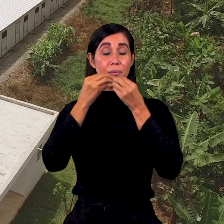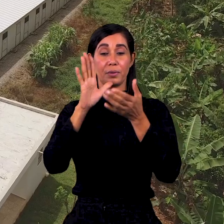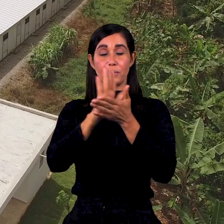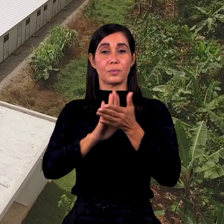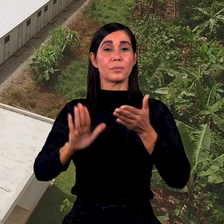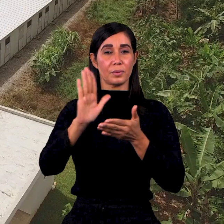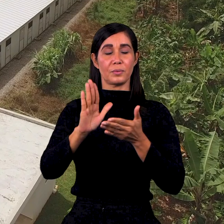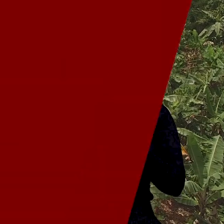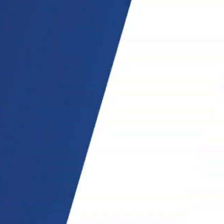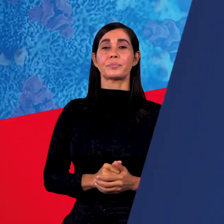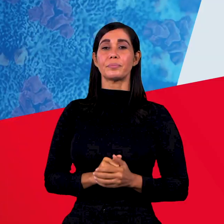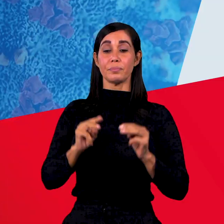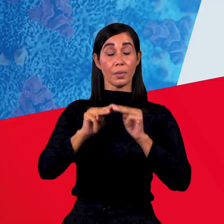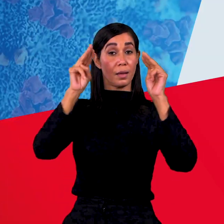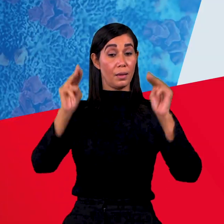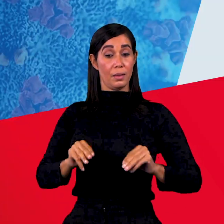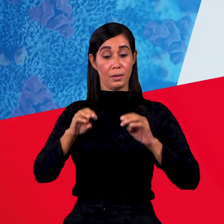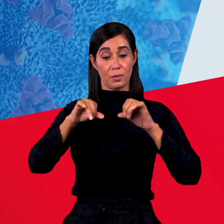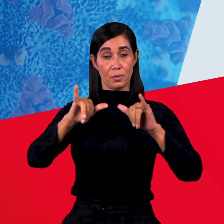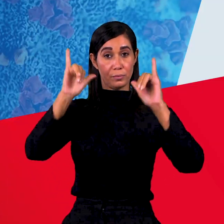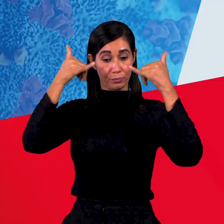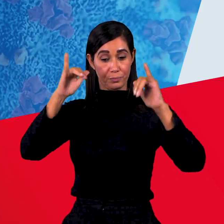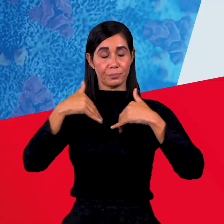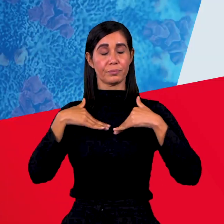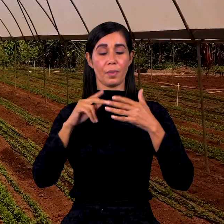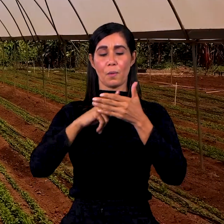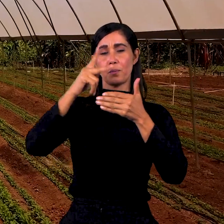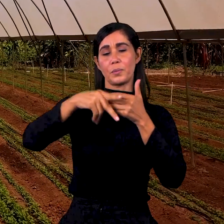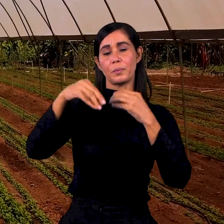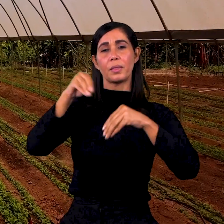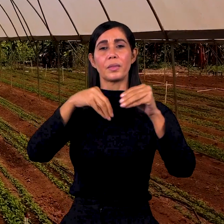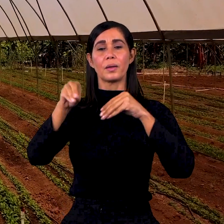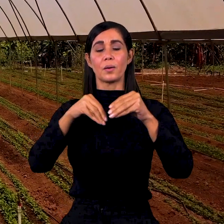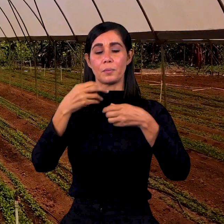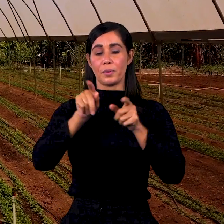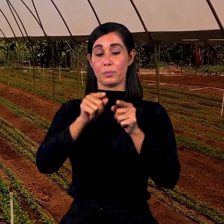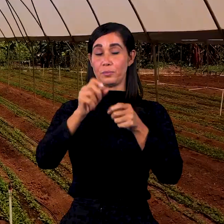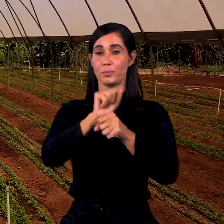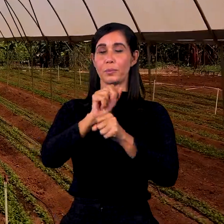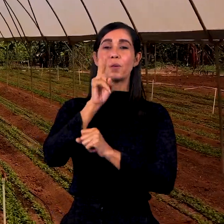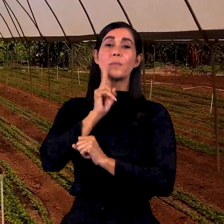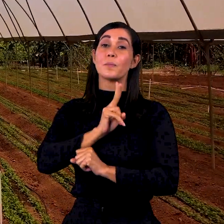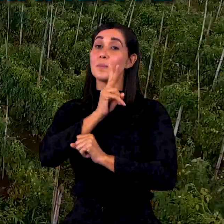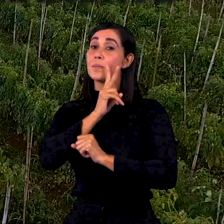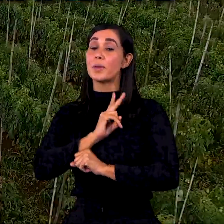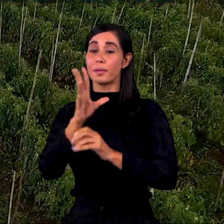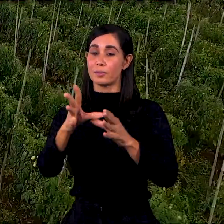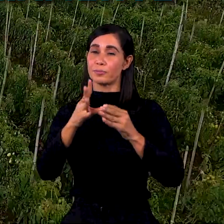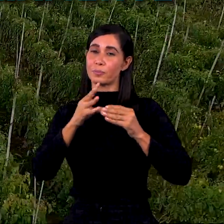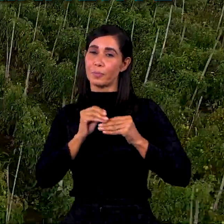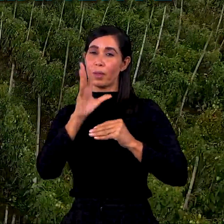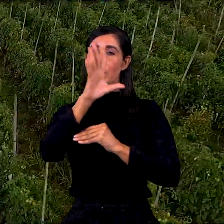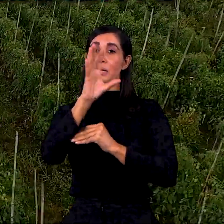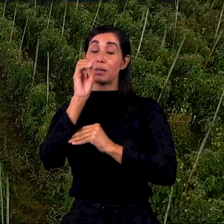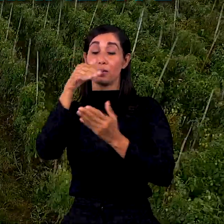alimentación escolar. El Ministerio de Agricultura inició un programa de compras a productores de vegetales con la